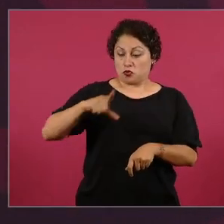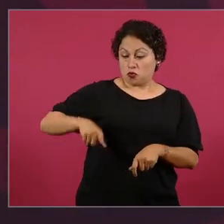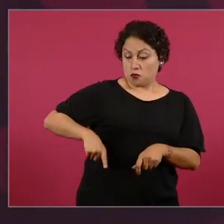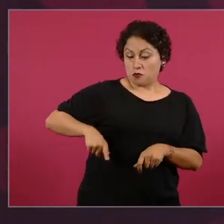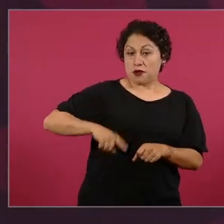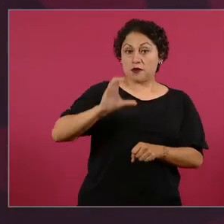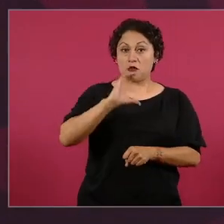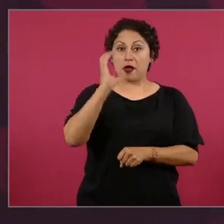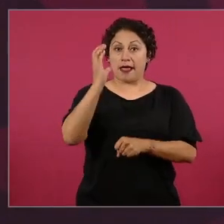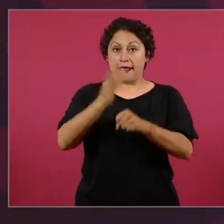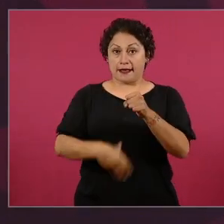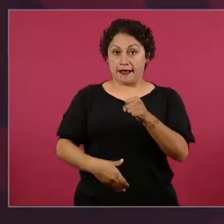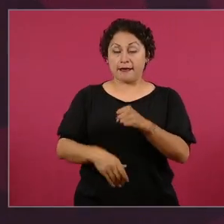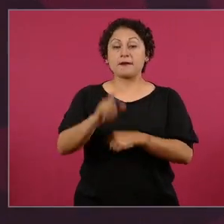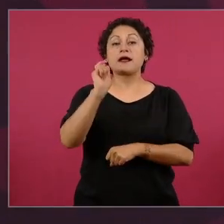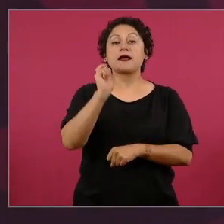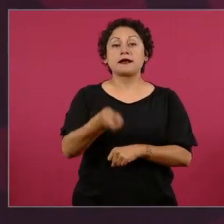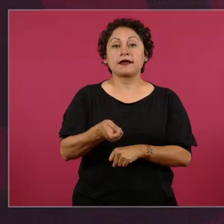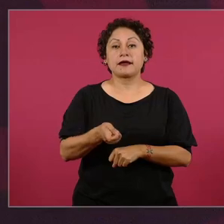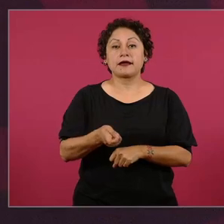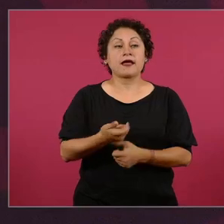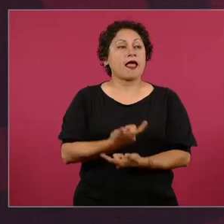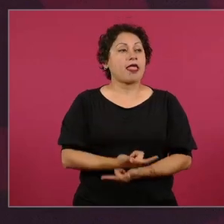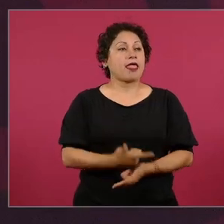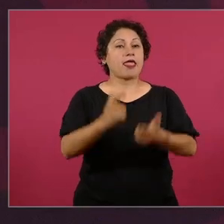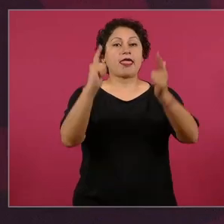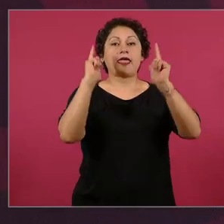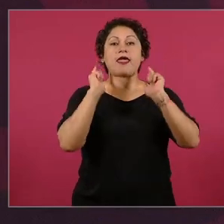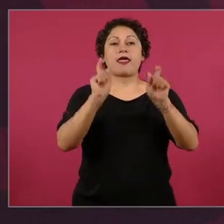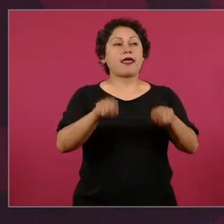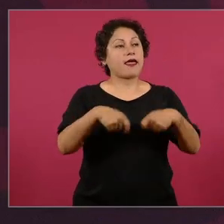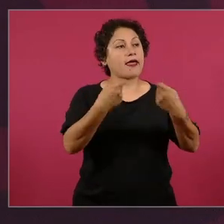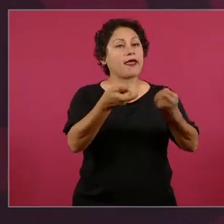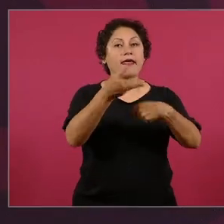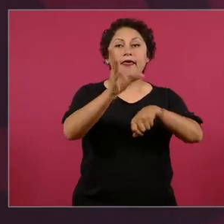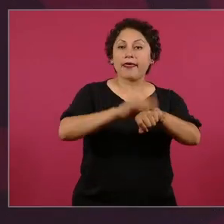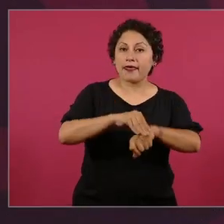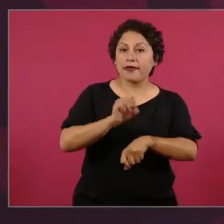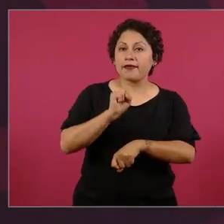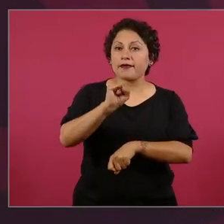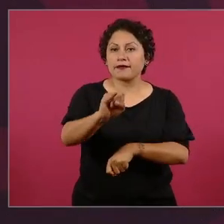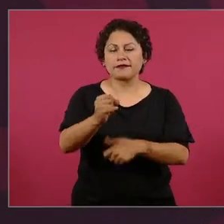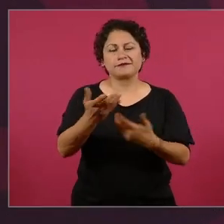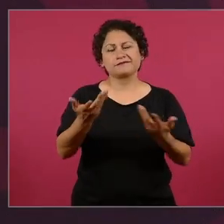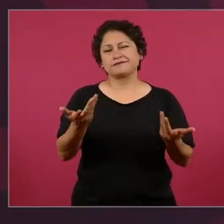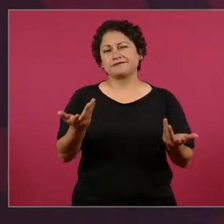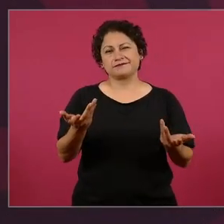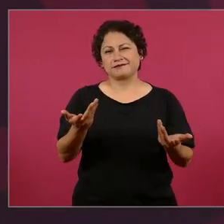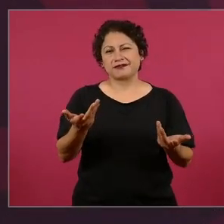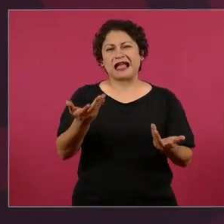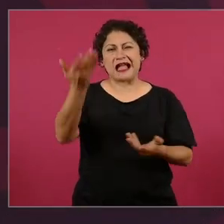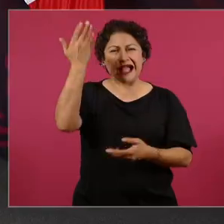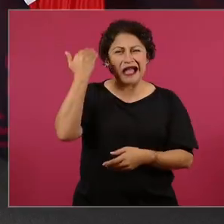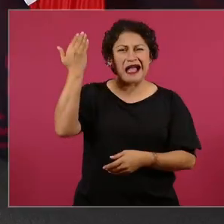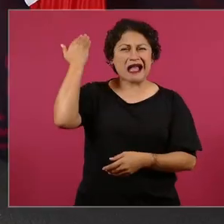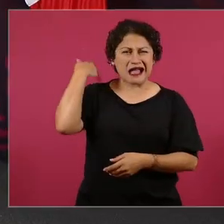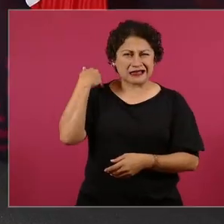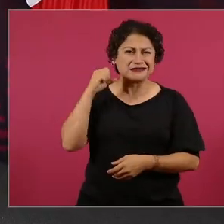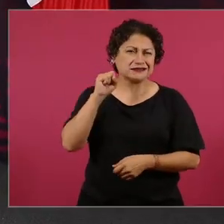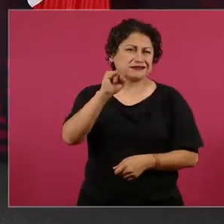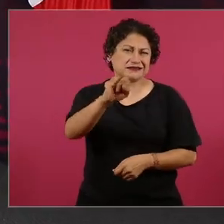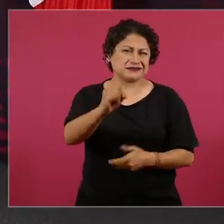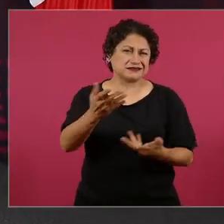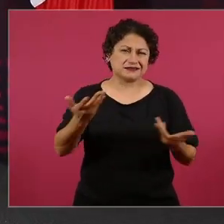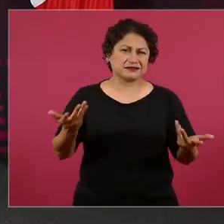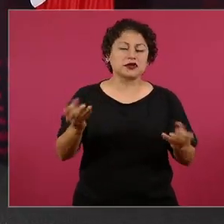otorgar permisos como se hacía antes o